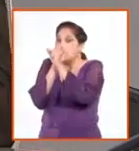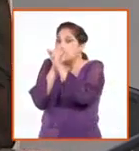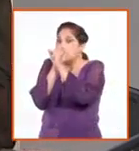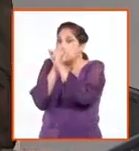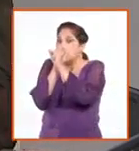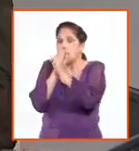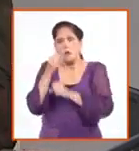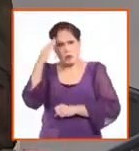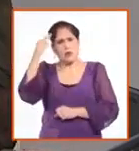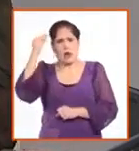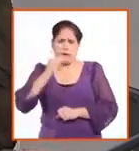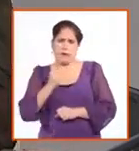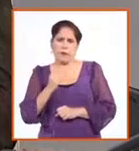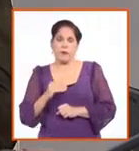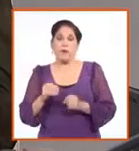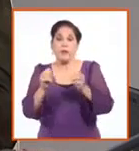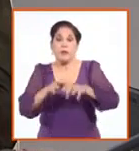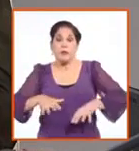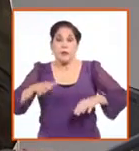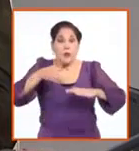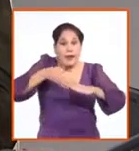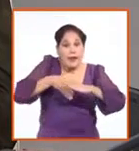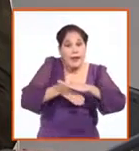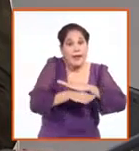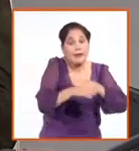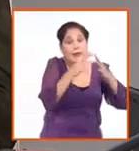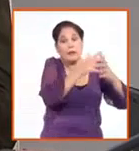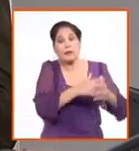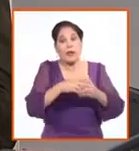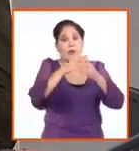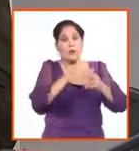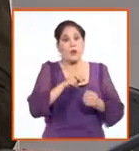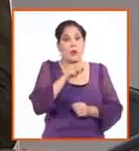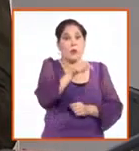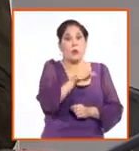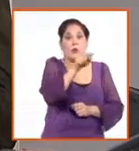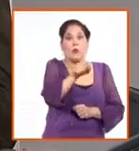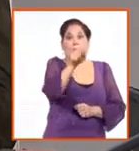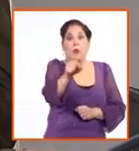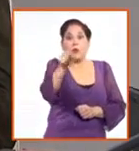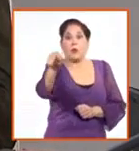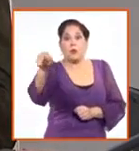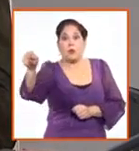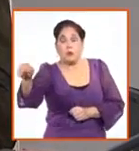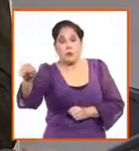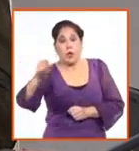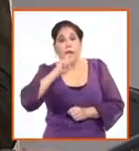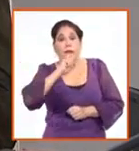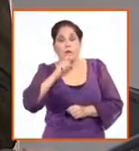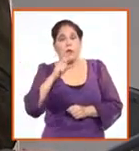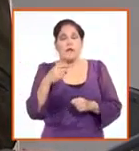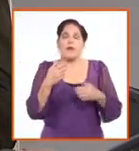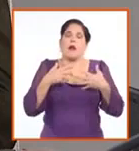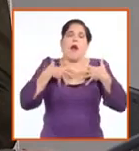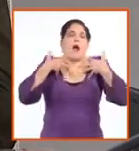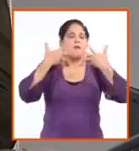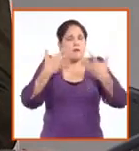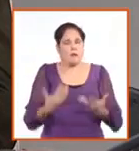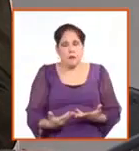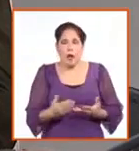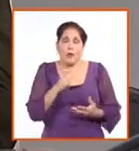forma reiterada. Son personas que están exhaustos en esos recorridos, vulnerables, y es